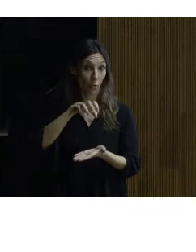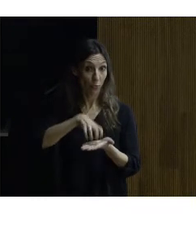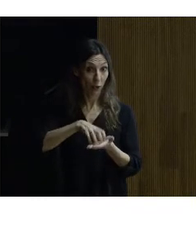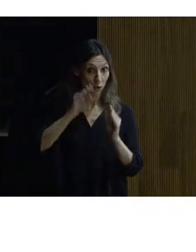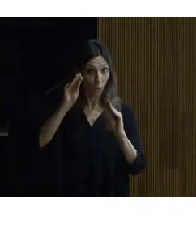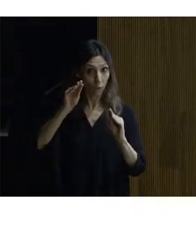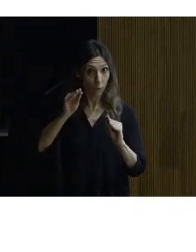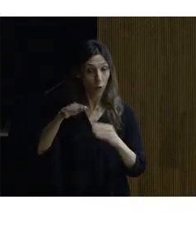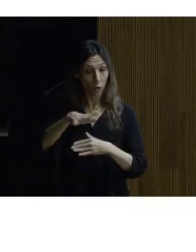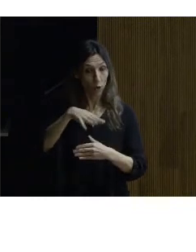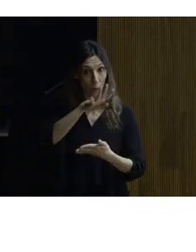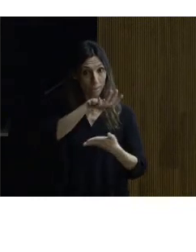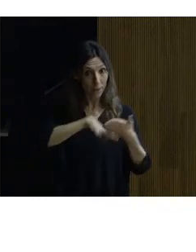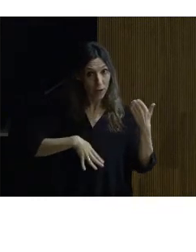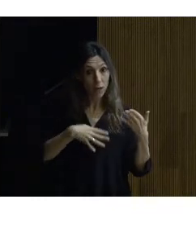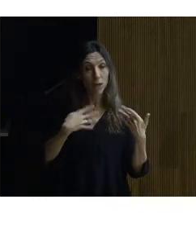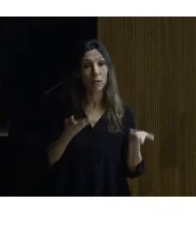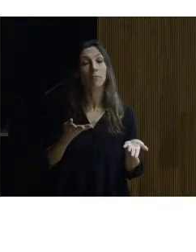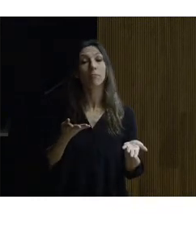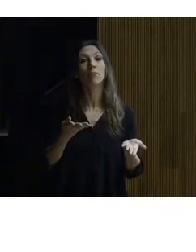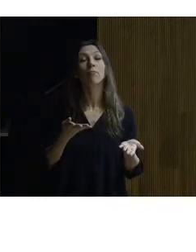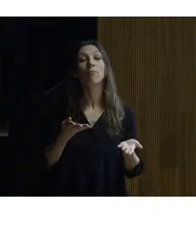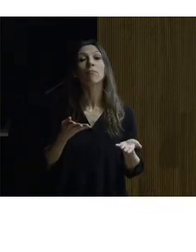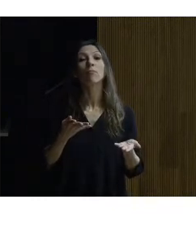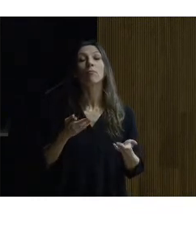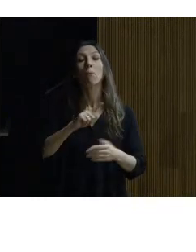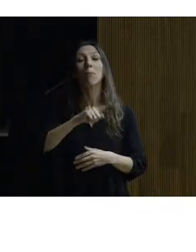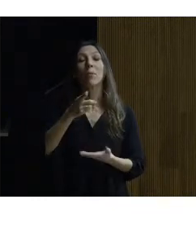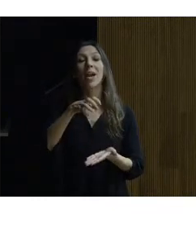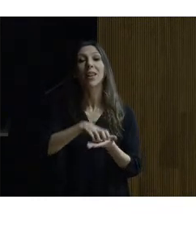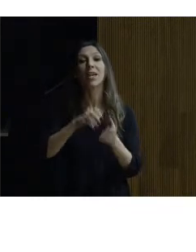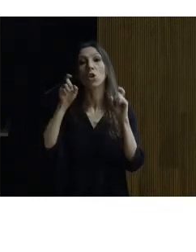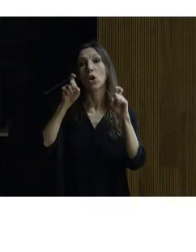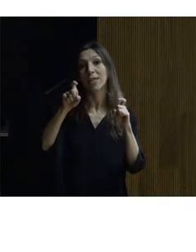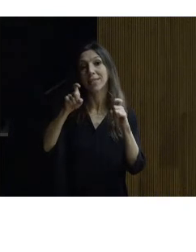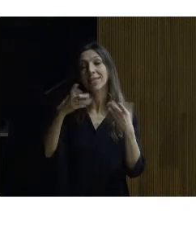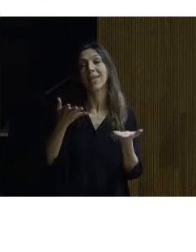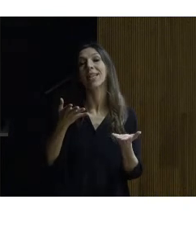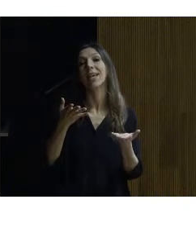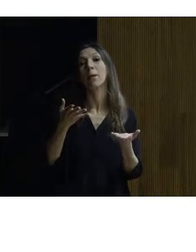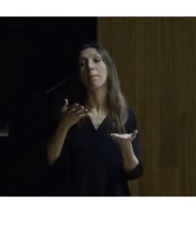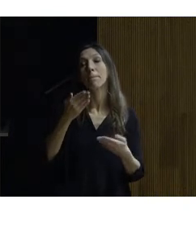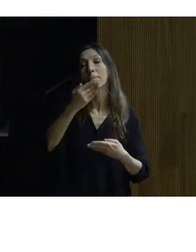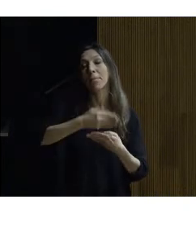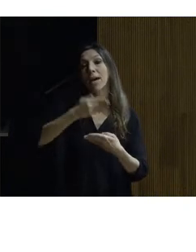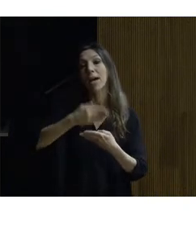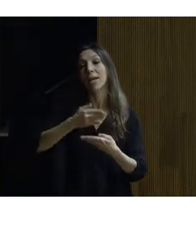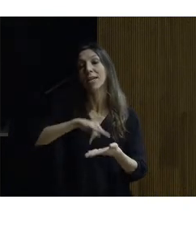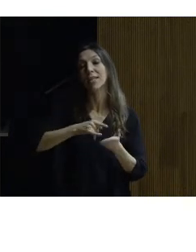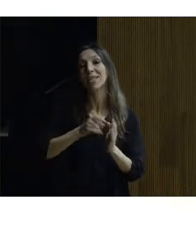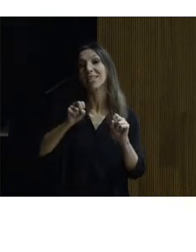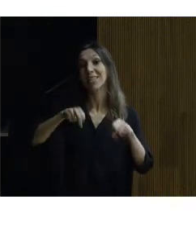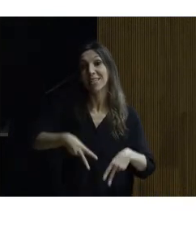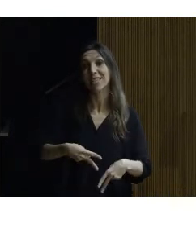una distinción de la Generalitat de Cataluña como primer centro de enseñanza superior en TIC sin barreras arquitectónicas a partir de ahí desde el 94 hasta el